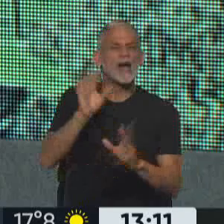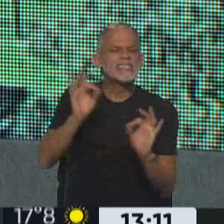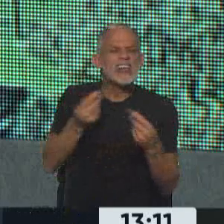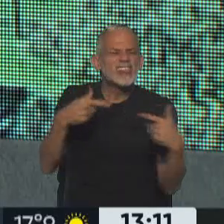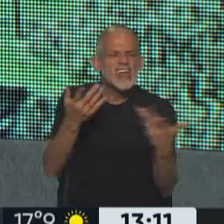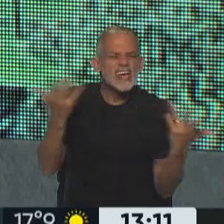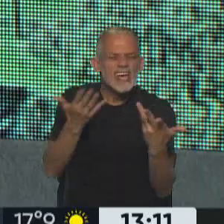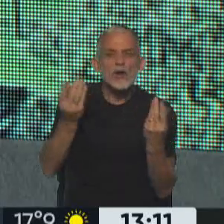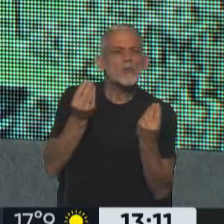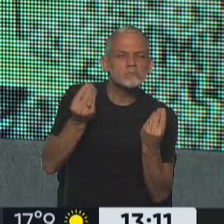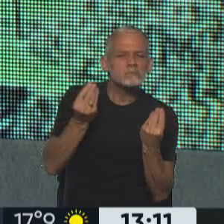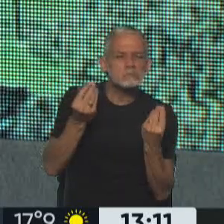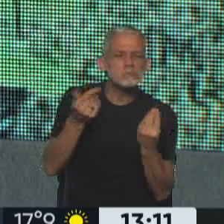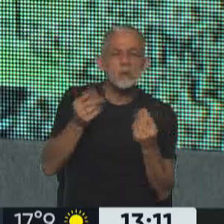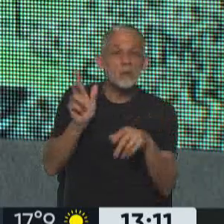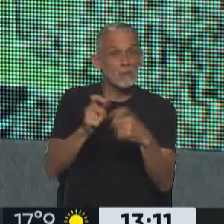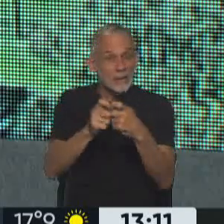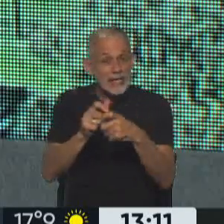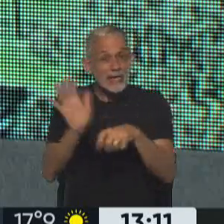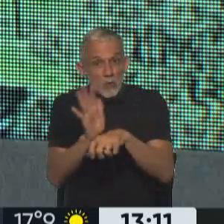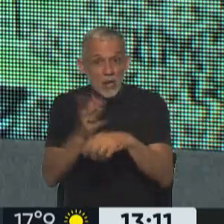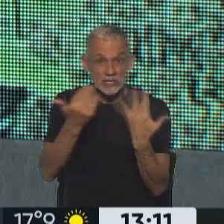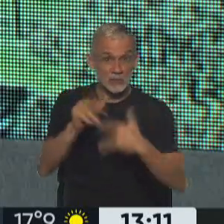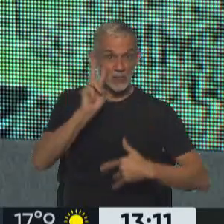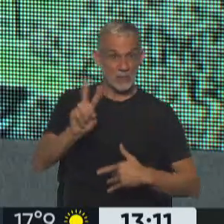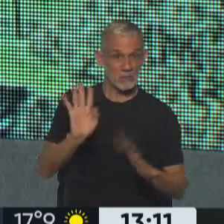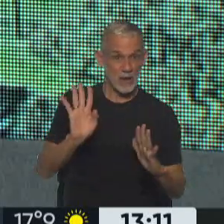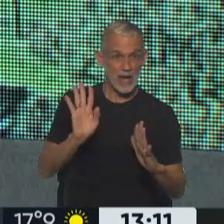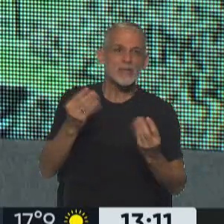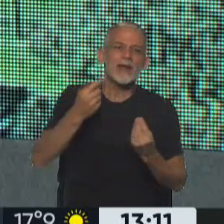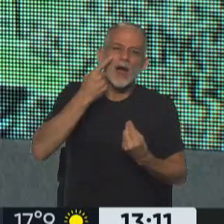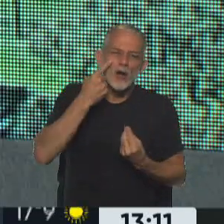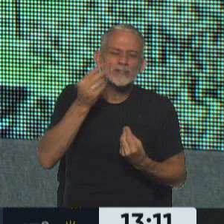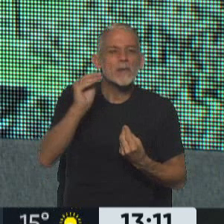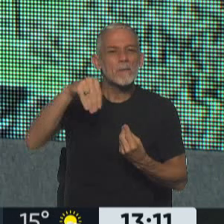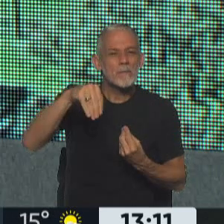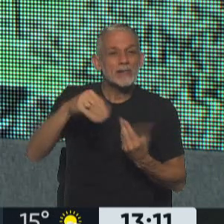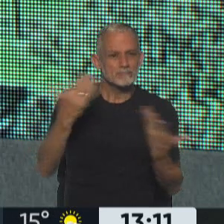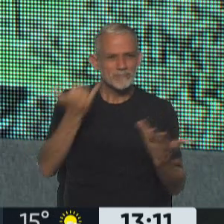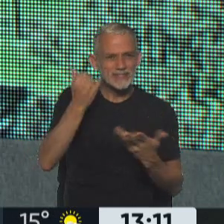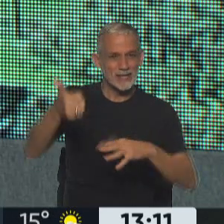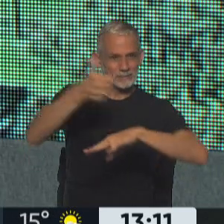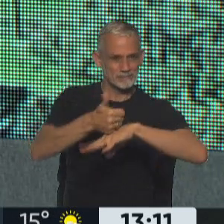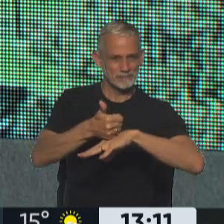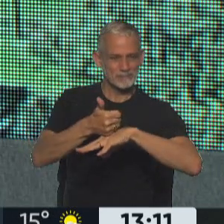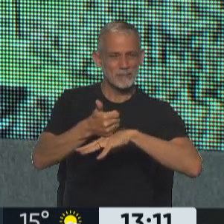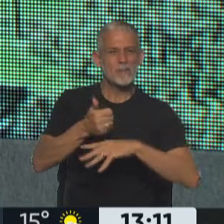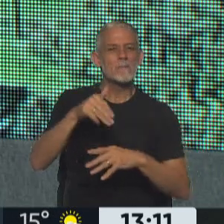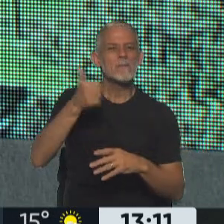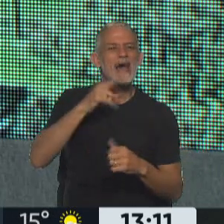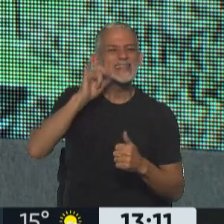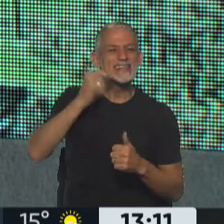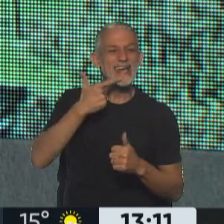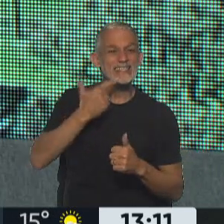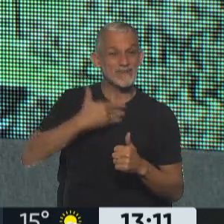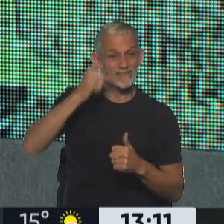trata, cuáles son las películas que se pueden disfrutar y para conocer un poquito más, ya recibimos a Matías Fernández, que es el vocero